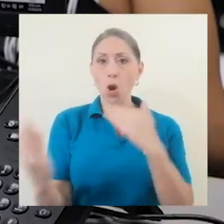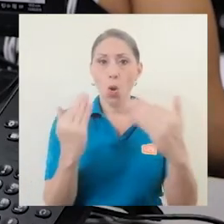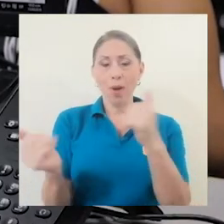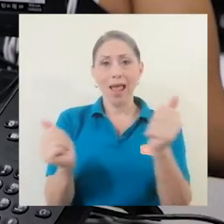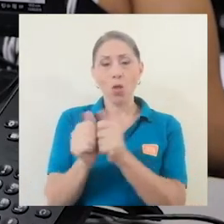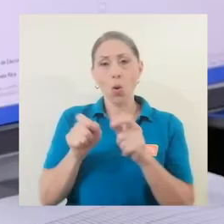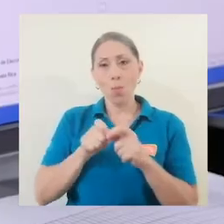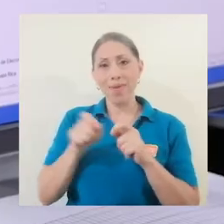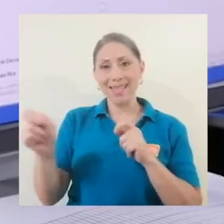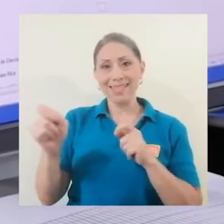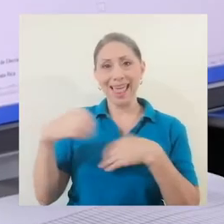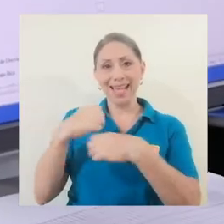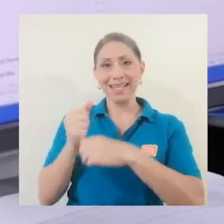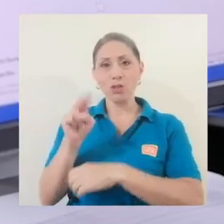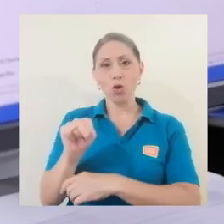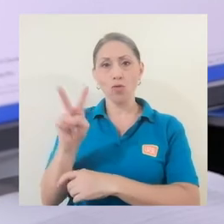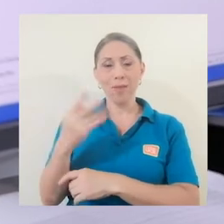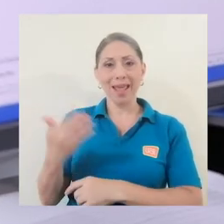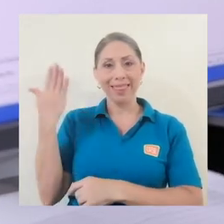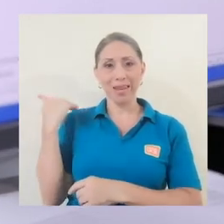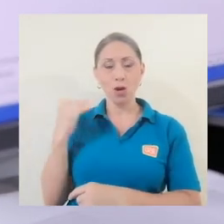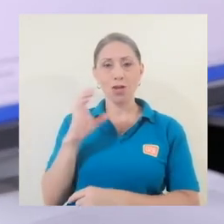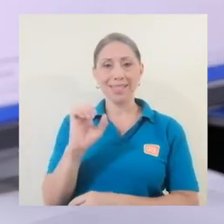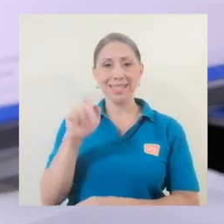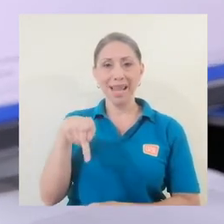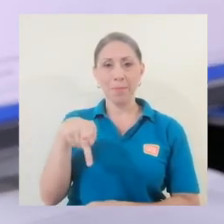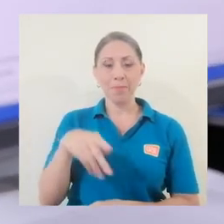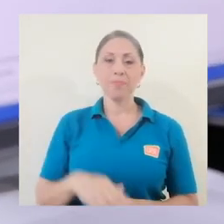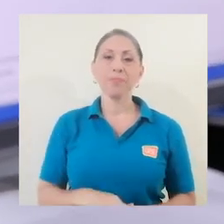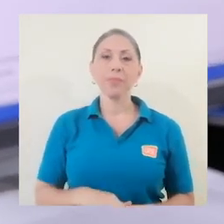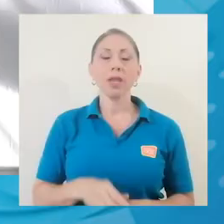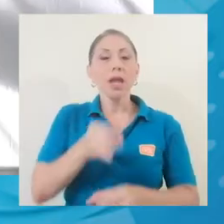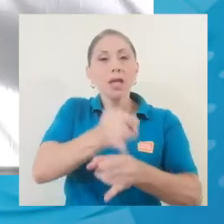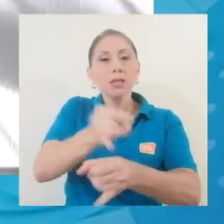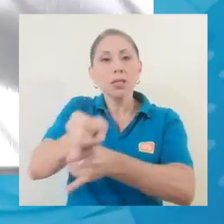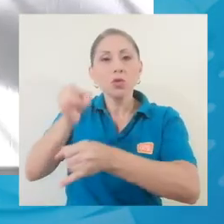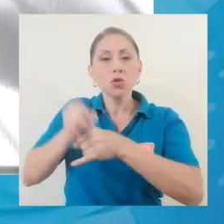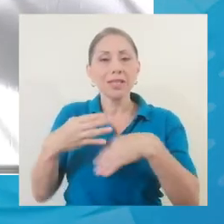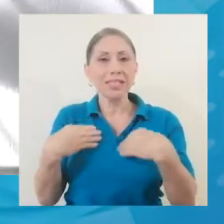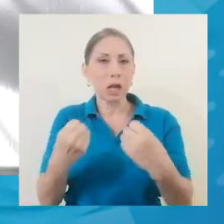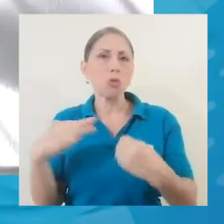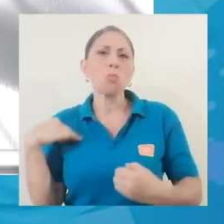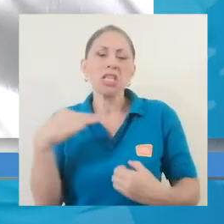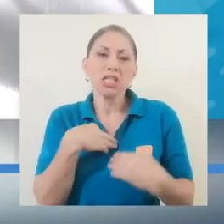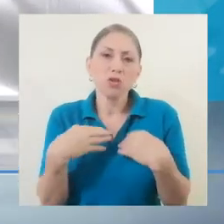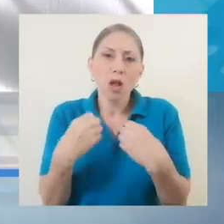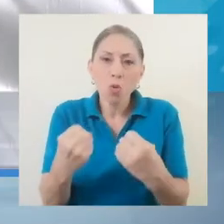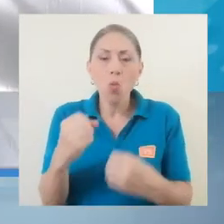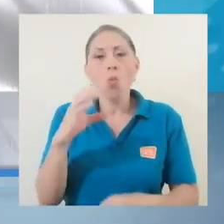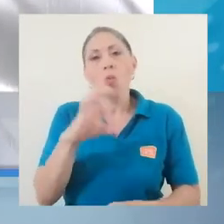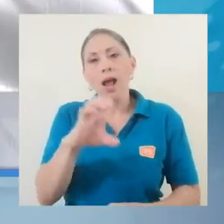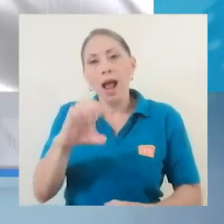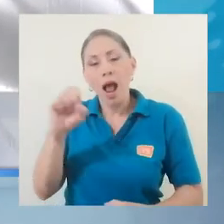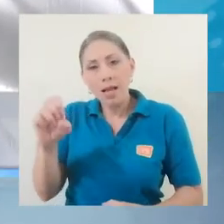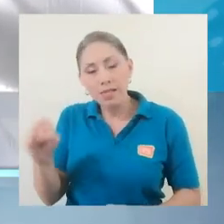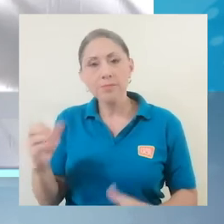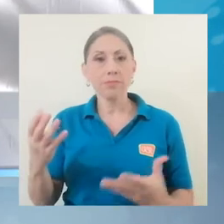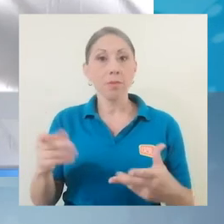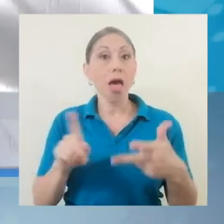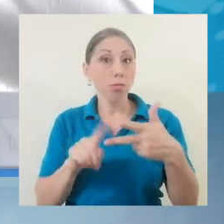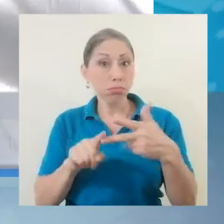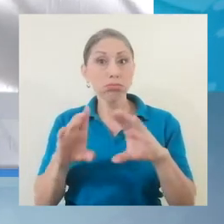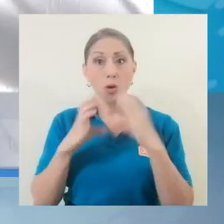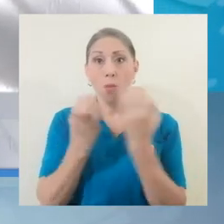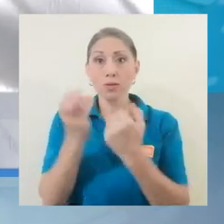a la medición realizada por el CIEP en noviembre anterior. Las instituciones de salud, el Ministerio de Salud, la CACA de Costa Rica Surosocial,